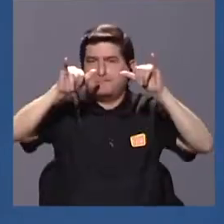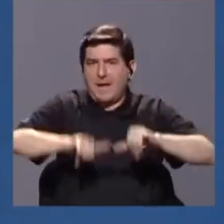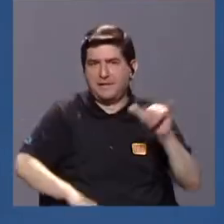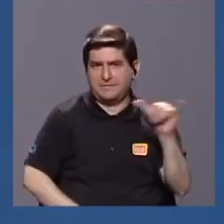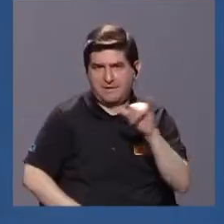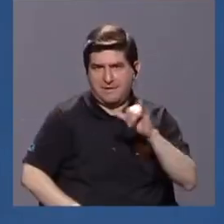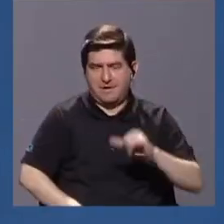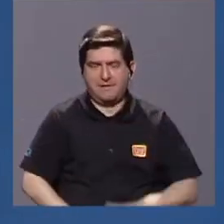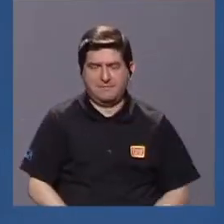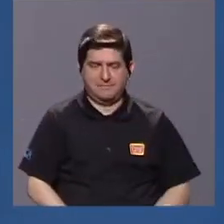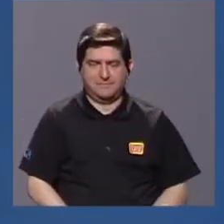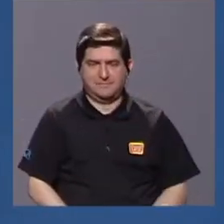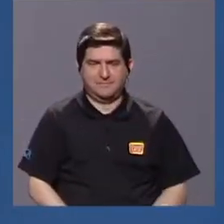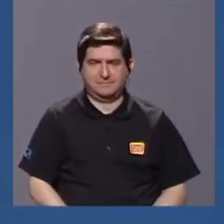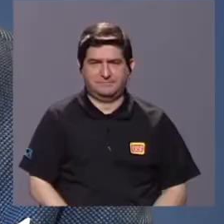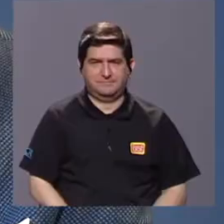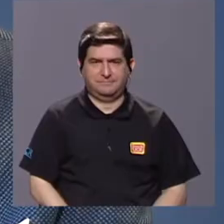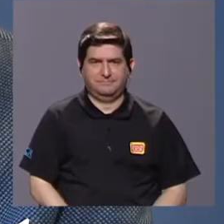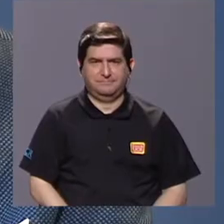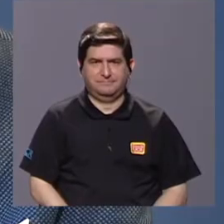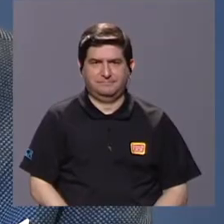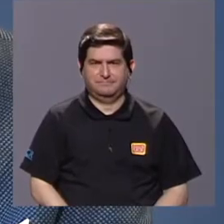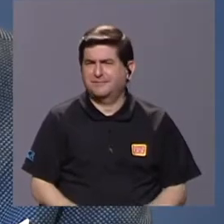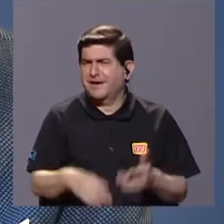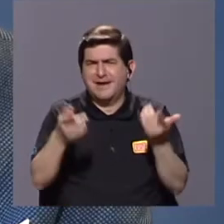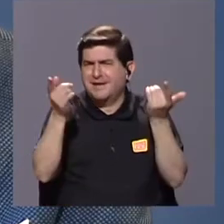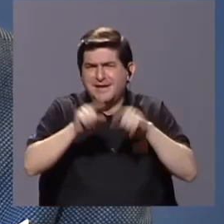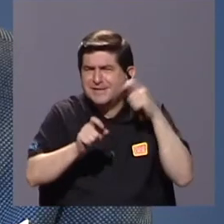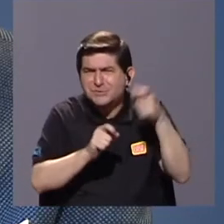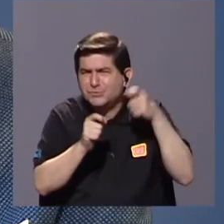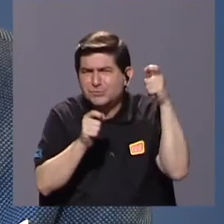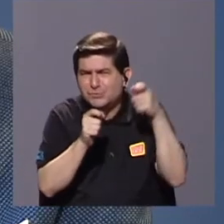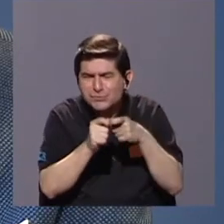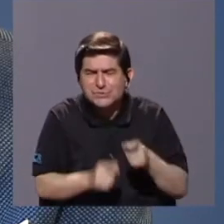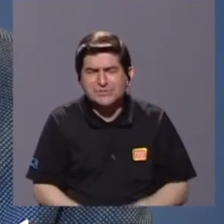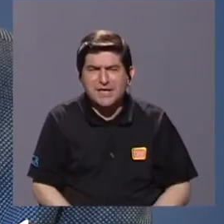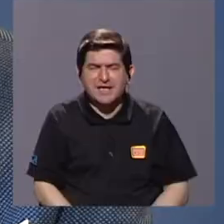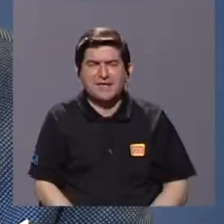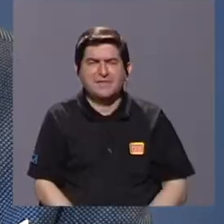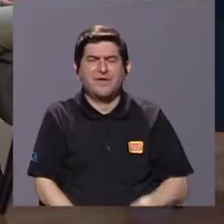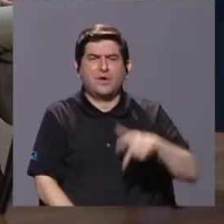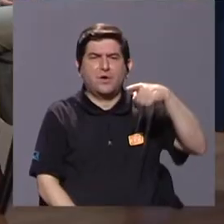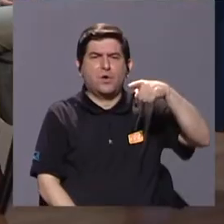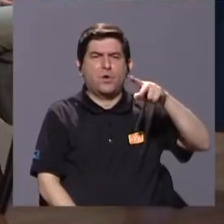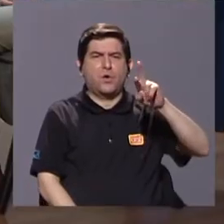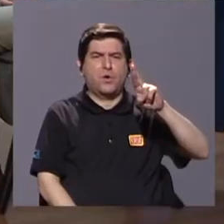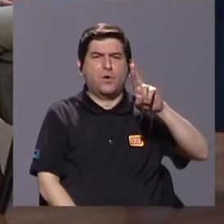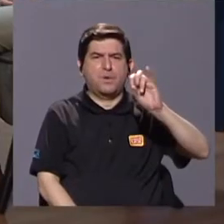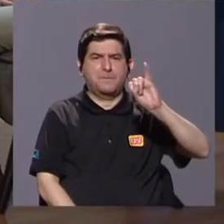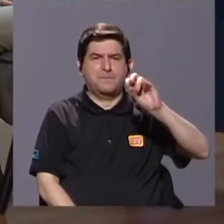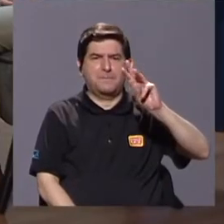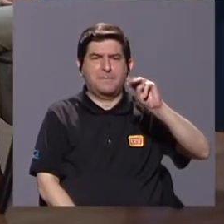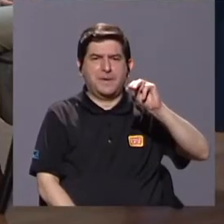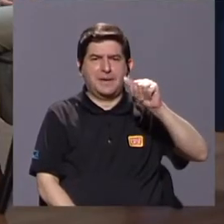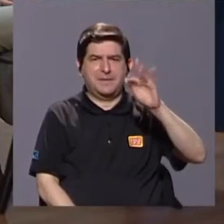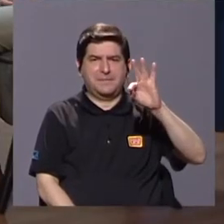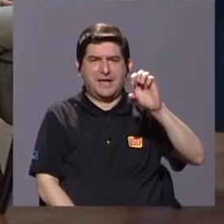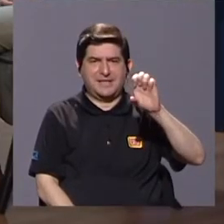también en estos otros individuos. ¿Qué es lo que pasa específicamente con los primates neotropicales? Sabemos muy poco.